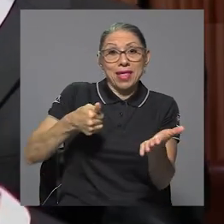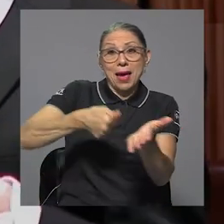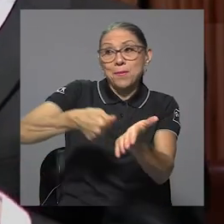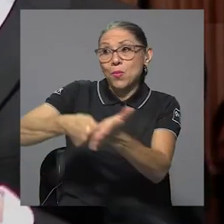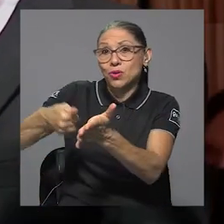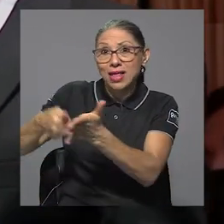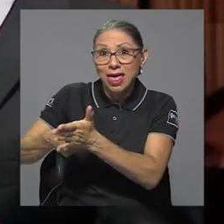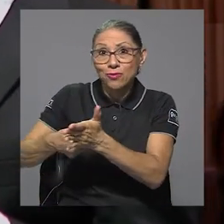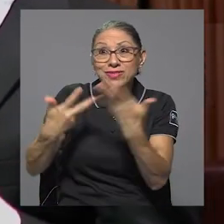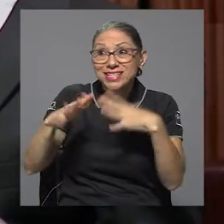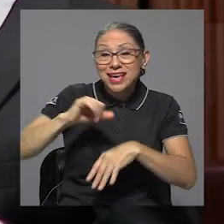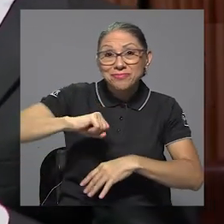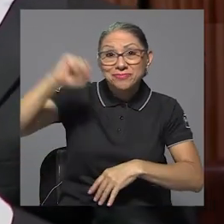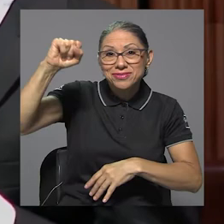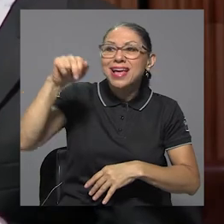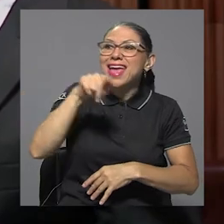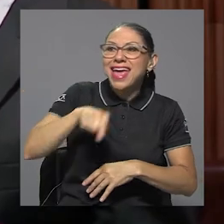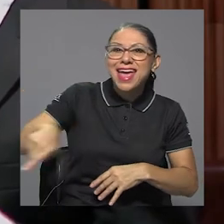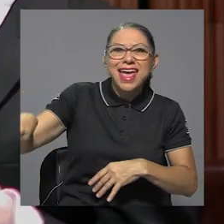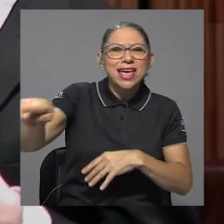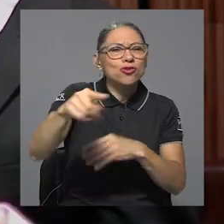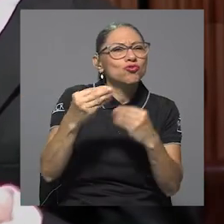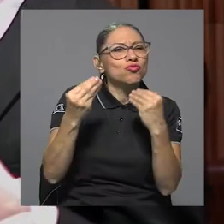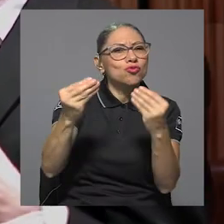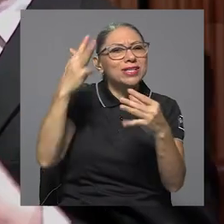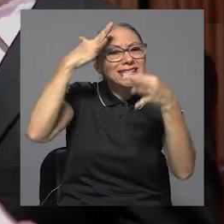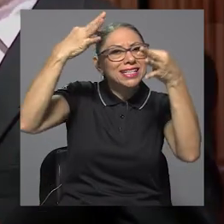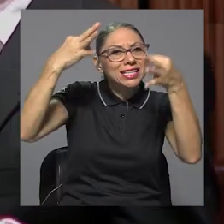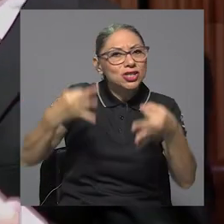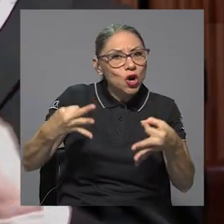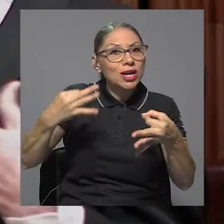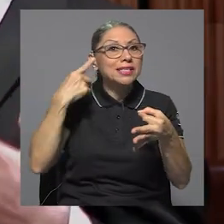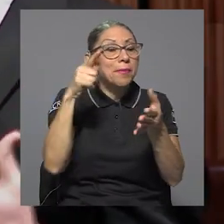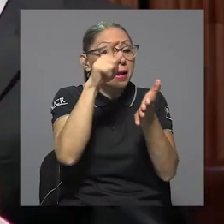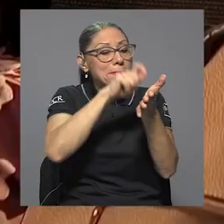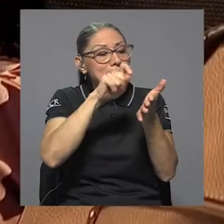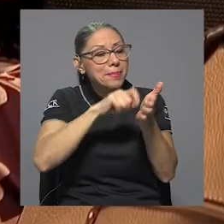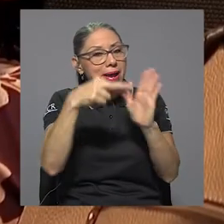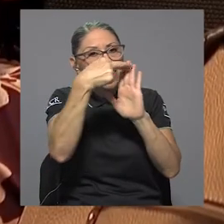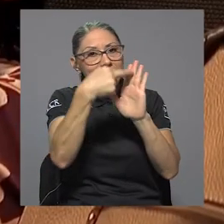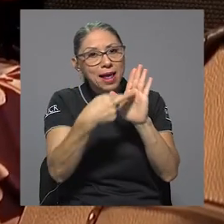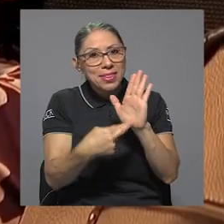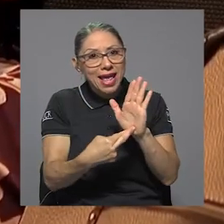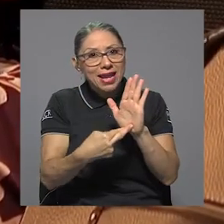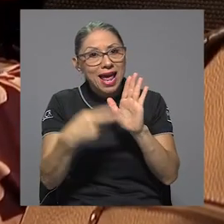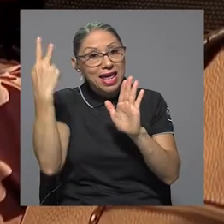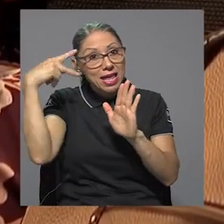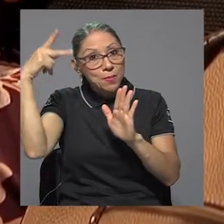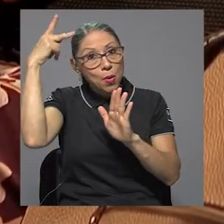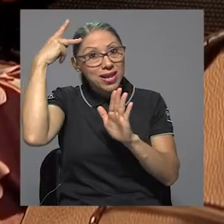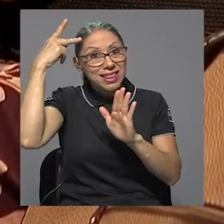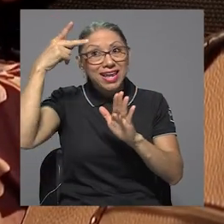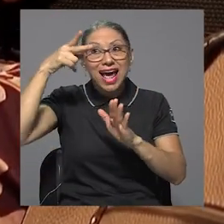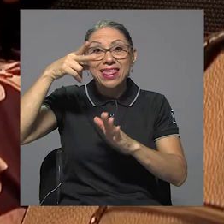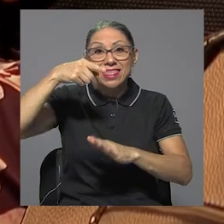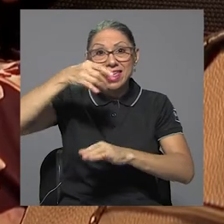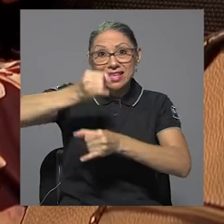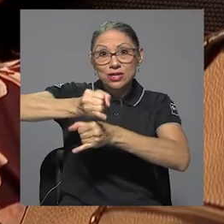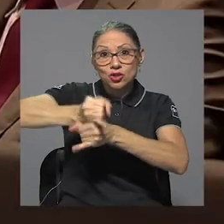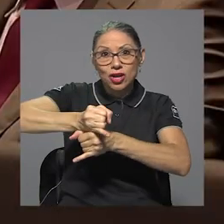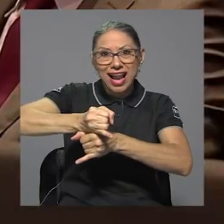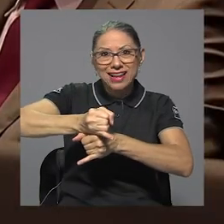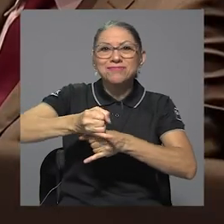estará gran parte de la toma de decisiones en materia reglamentaria y de política institucional se gestará en nuestra